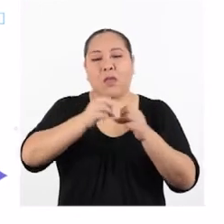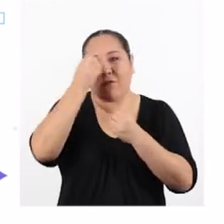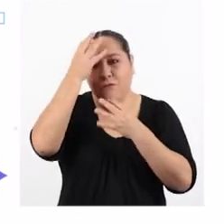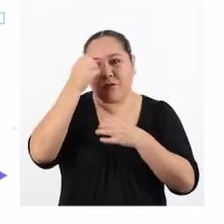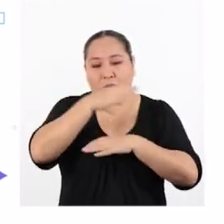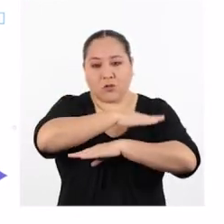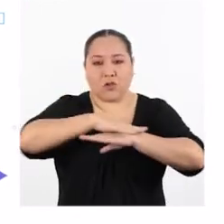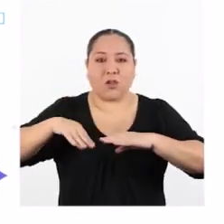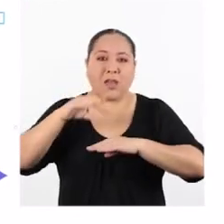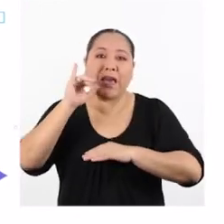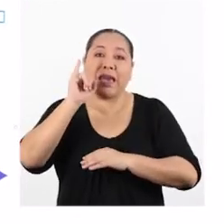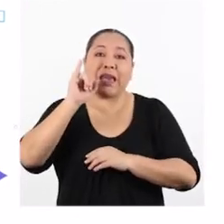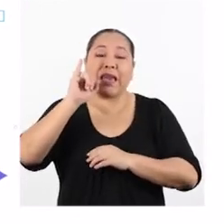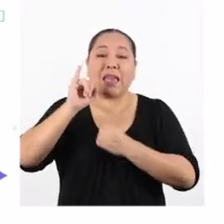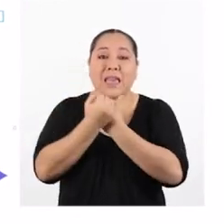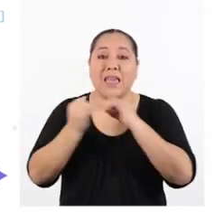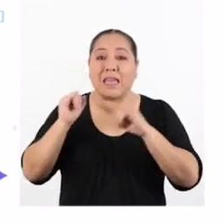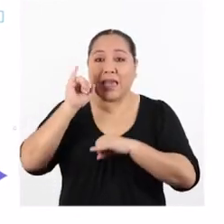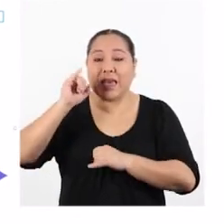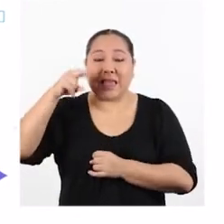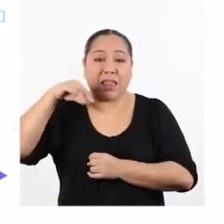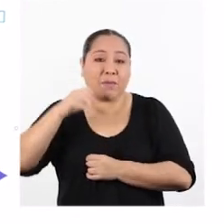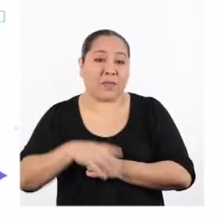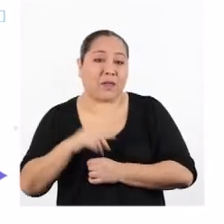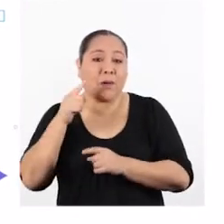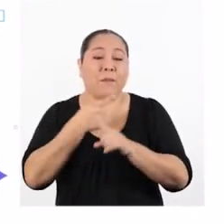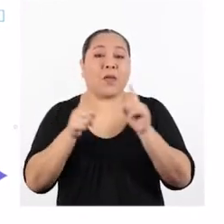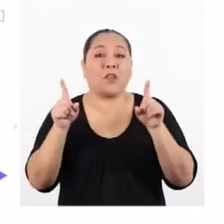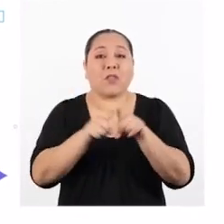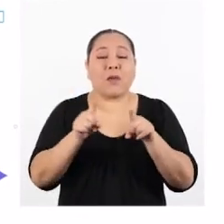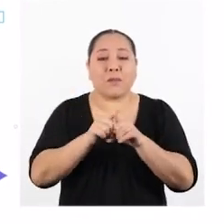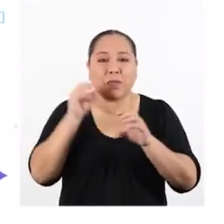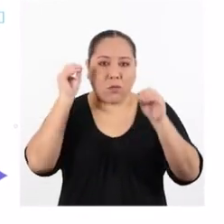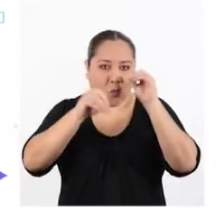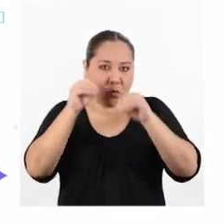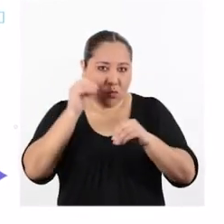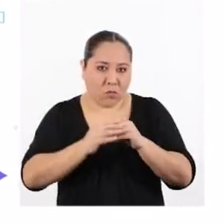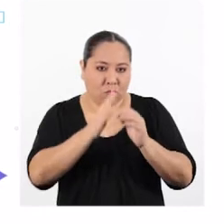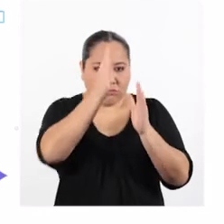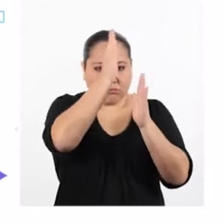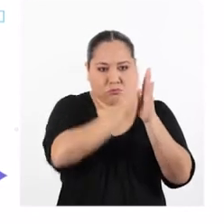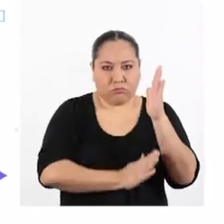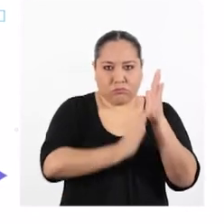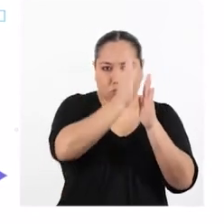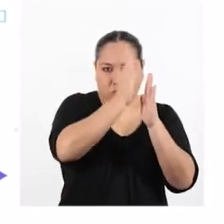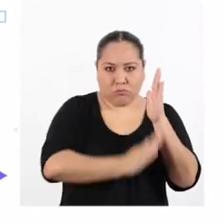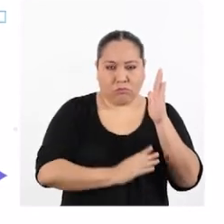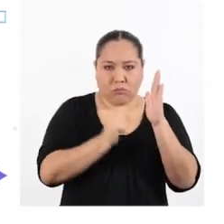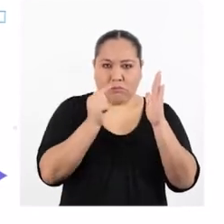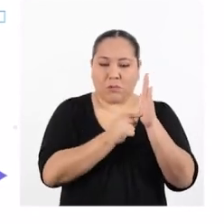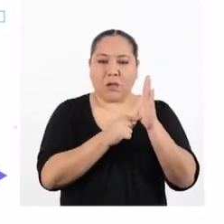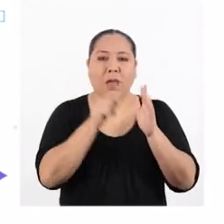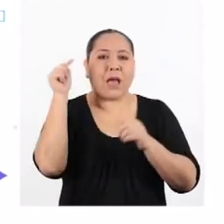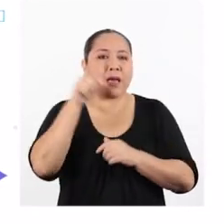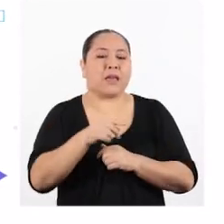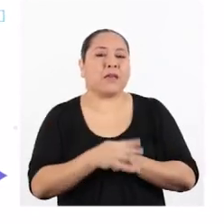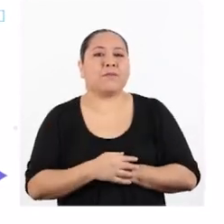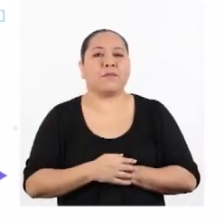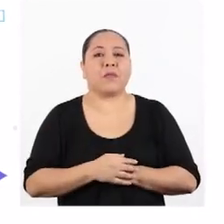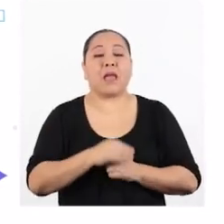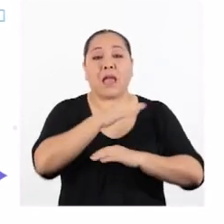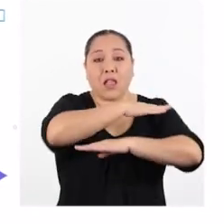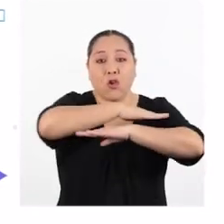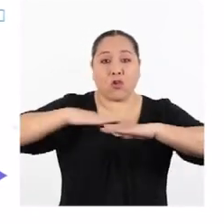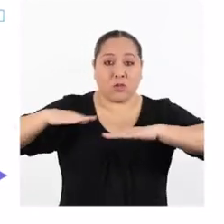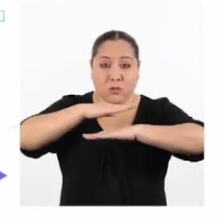variable independiente, pero también se pueden registrar en el eje vertical. En este caso, el eje